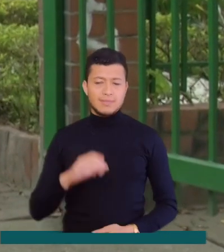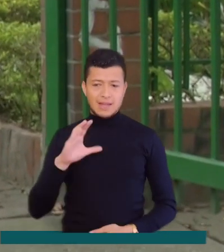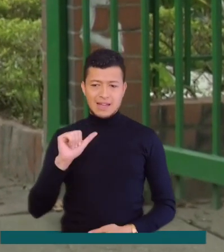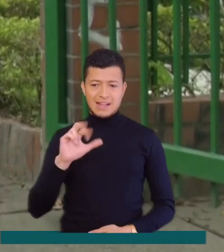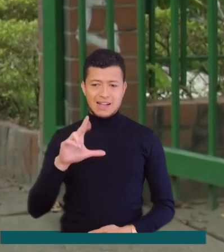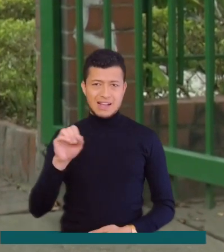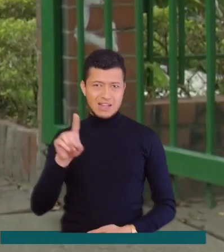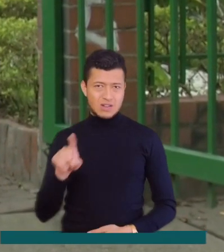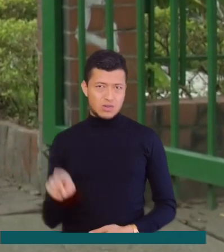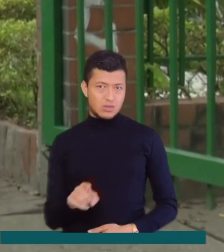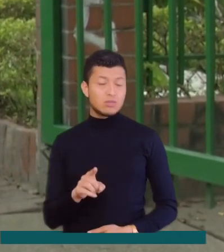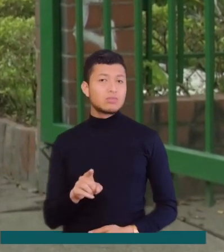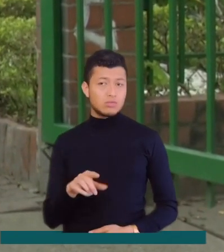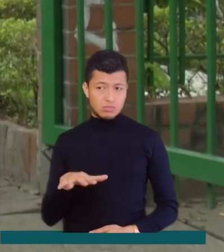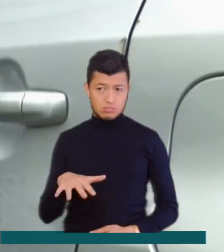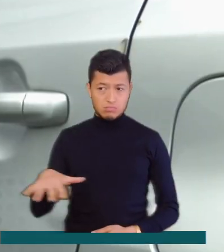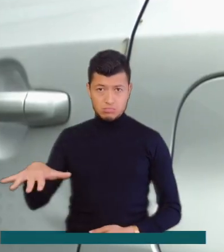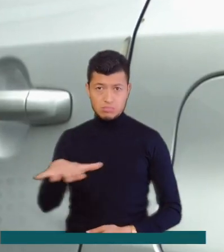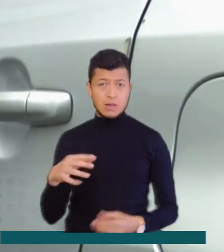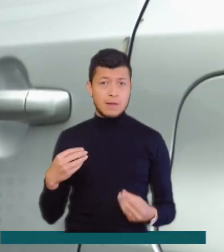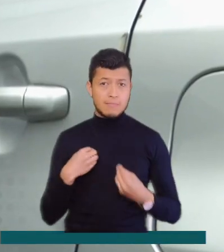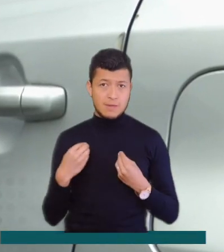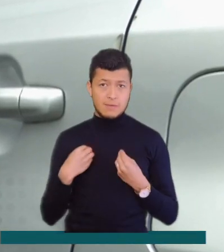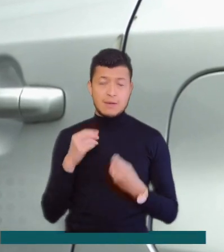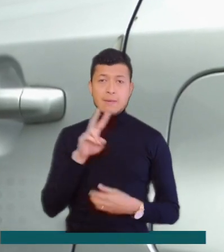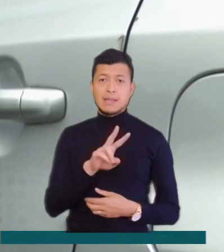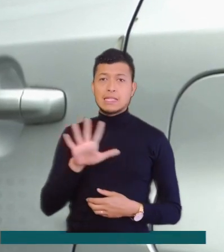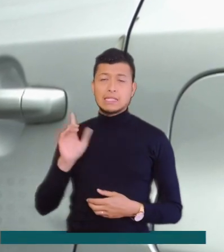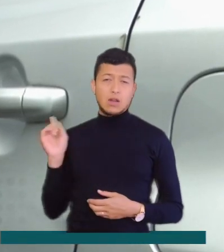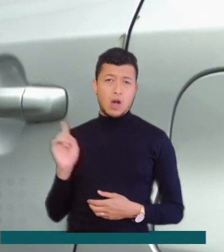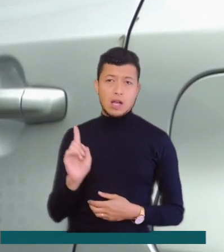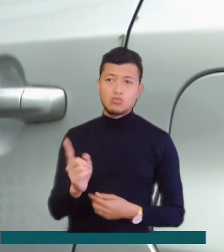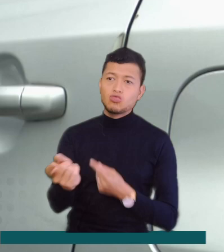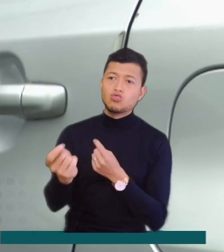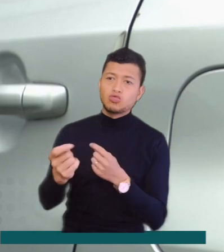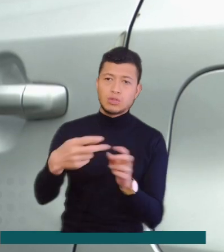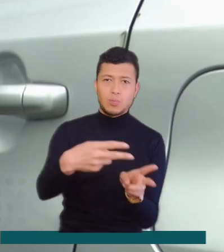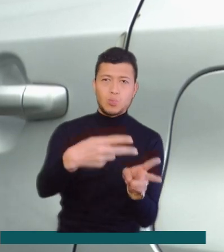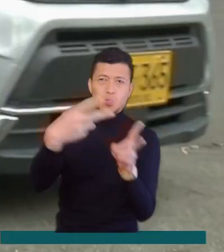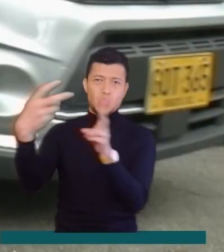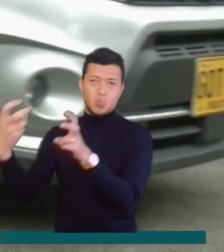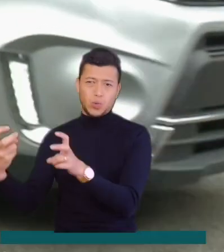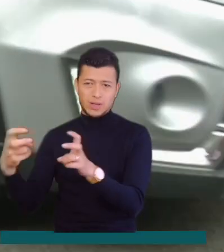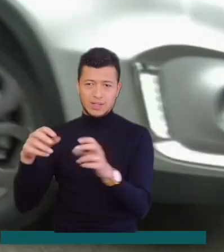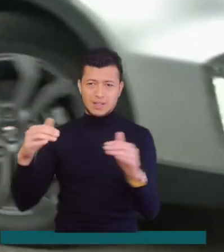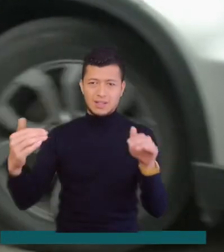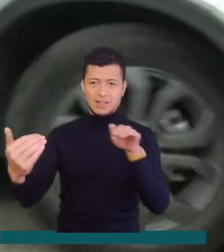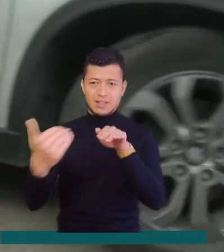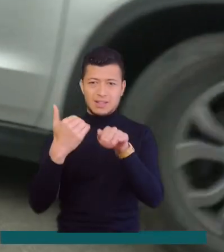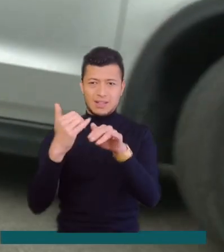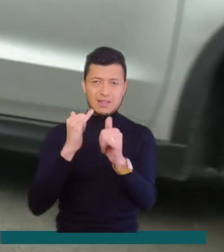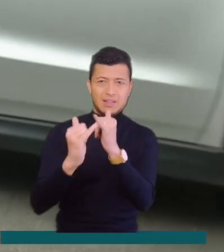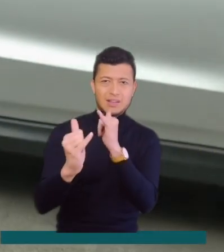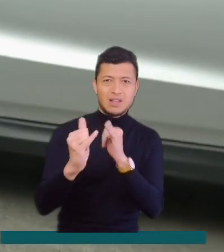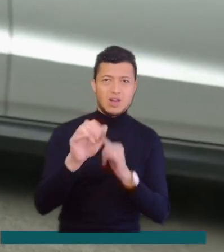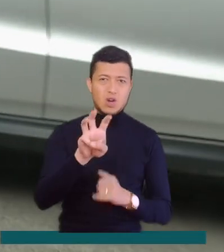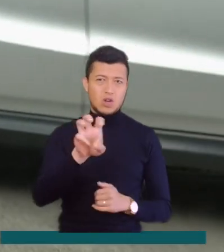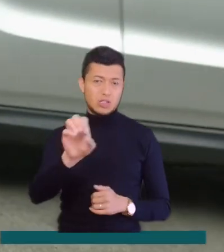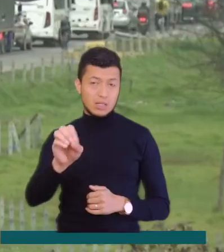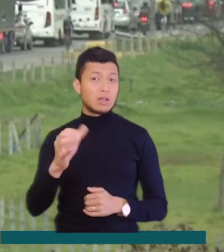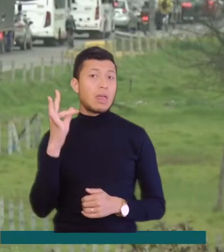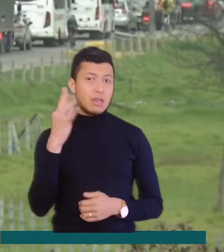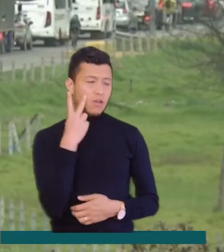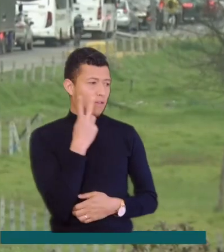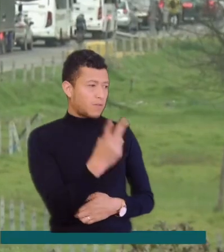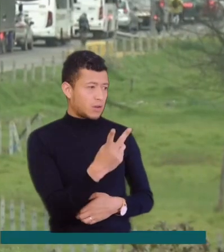Carlos Ovalle lleva más de 25 años viviendo en el barrio El Cortijo, en cercanías al puente de Guadua sobre la calle 80. Y es testigo de